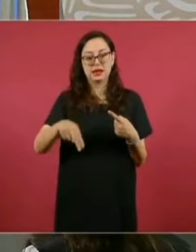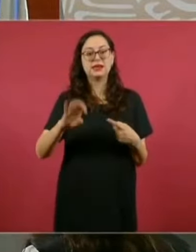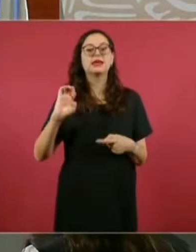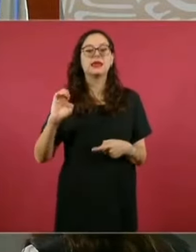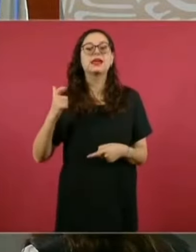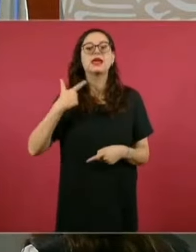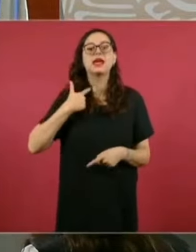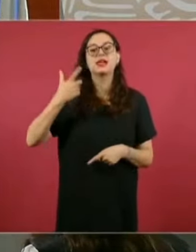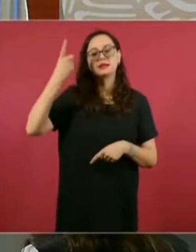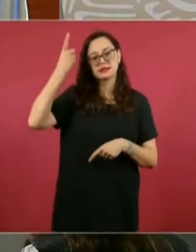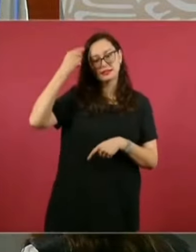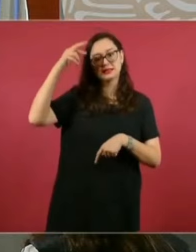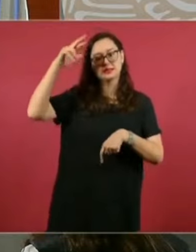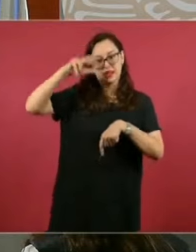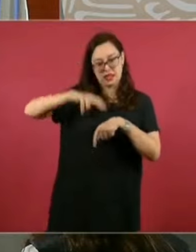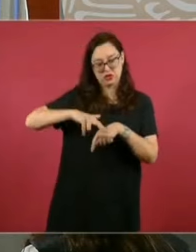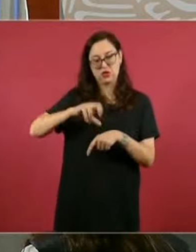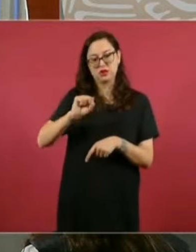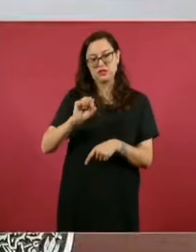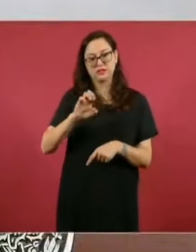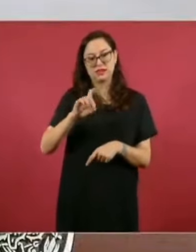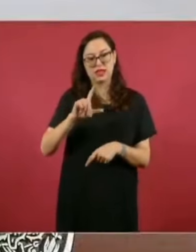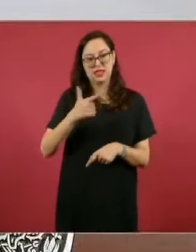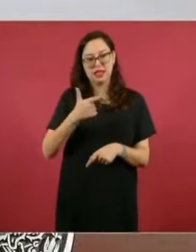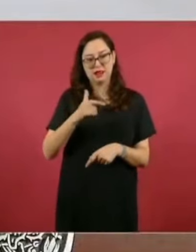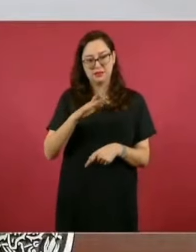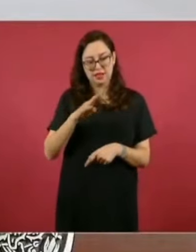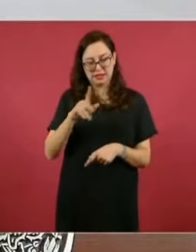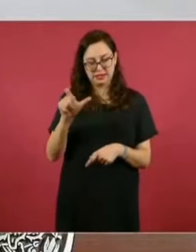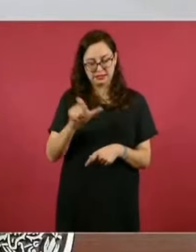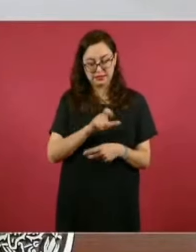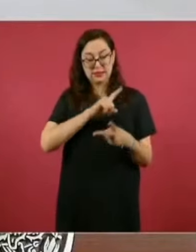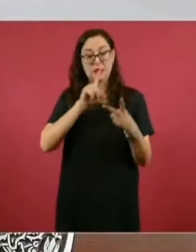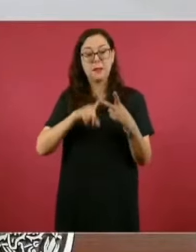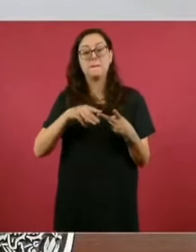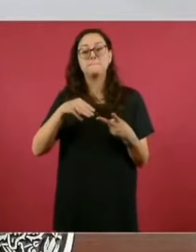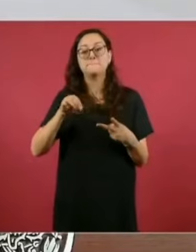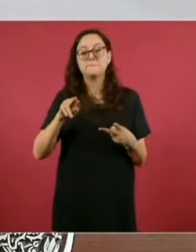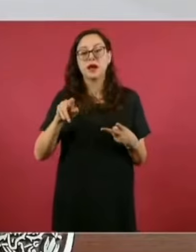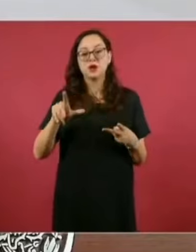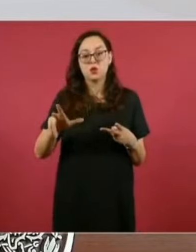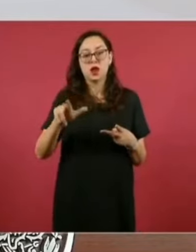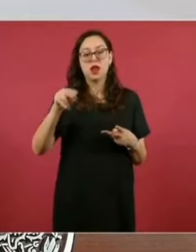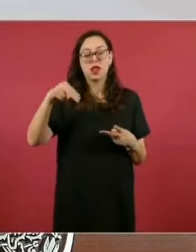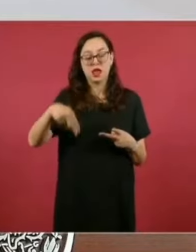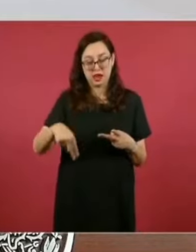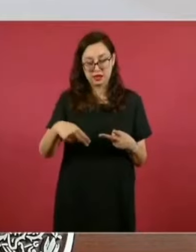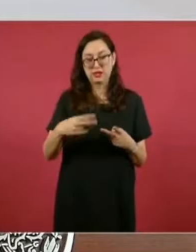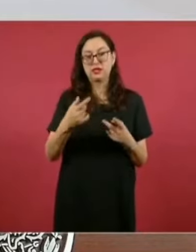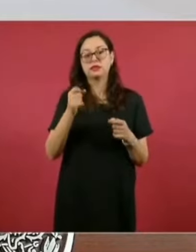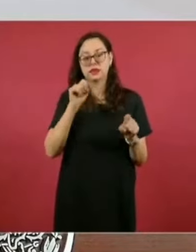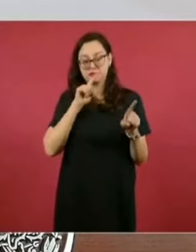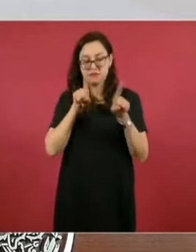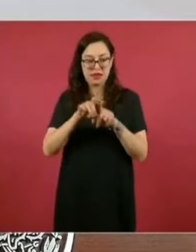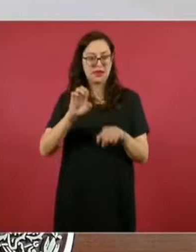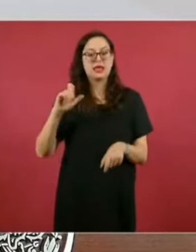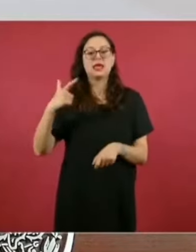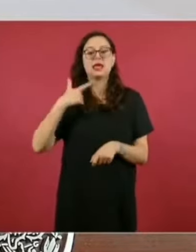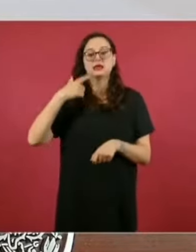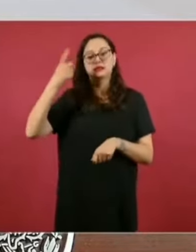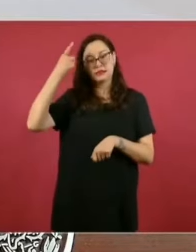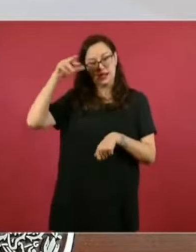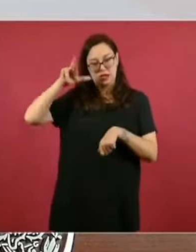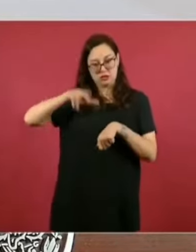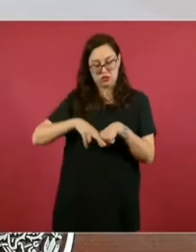la Administración y Finanzas de Segalmex, a Manuel N., ex titular de la Dirección Comercial de Segalmex y a José